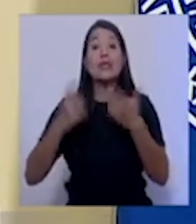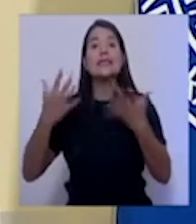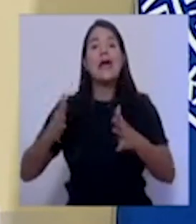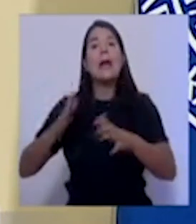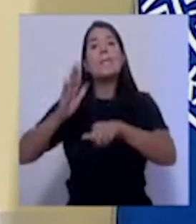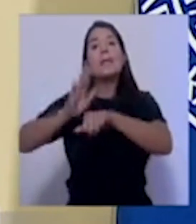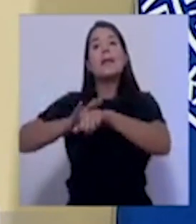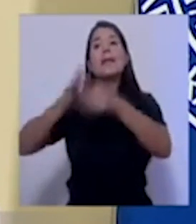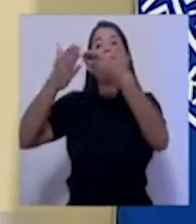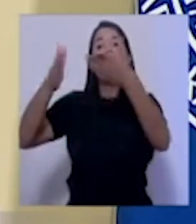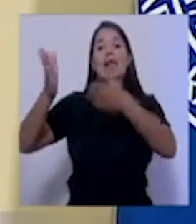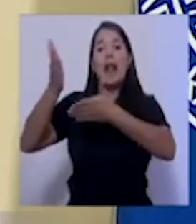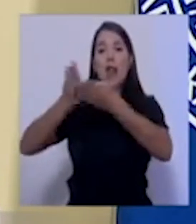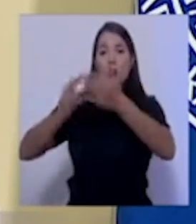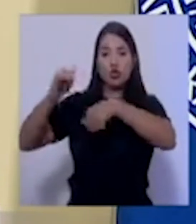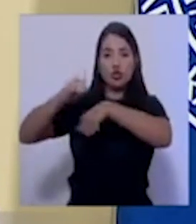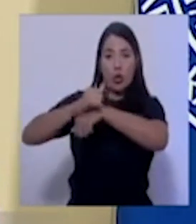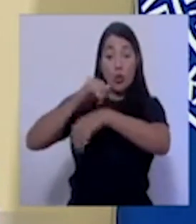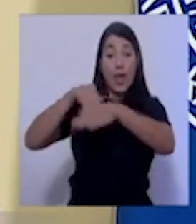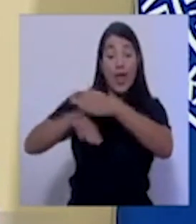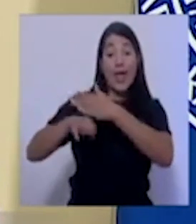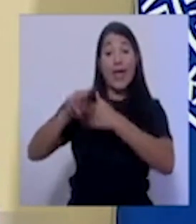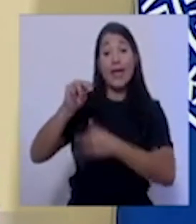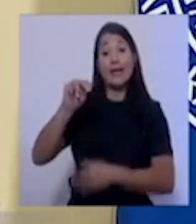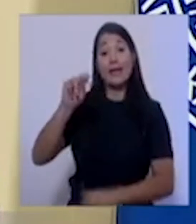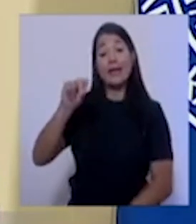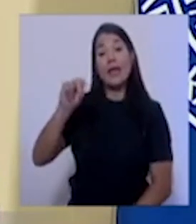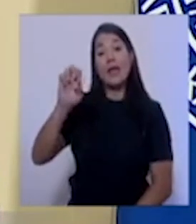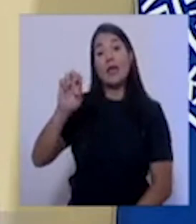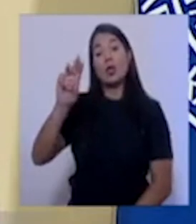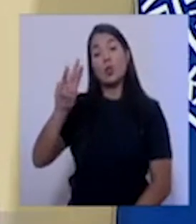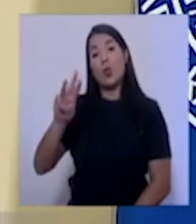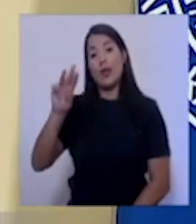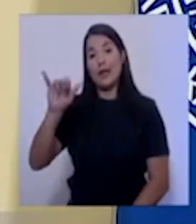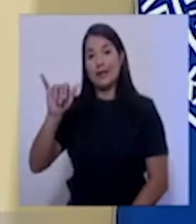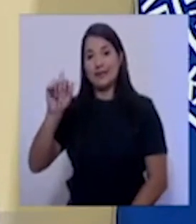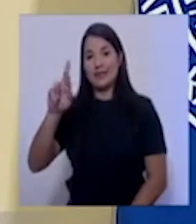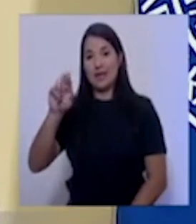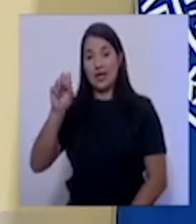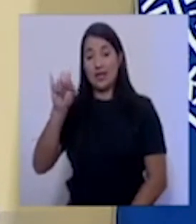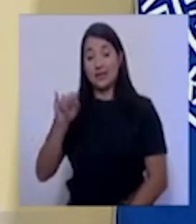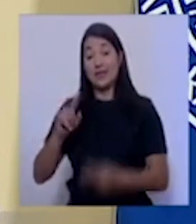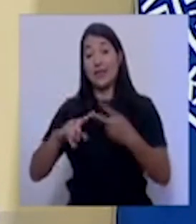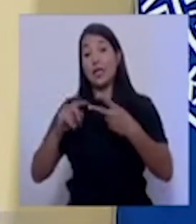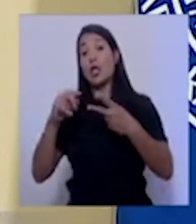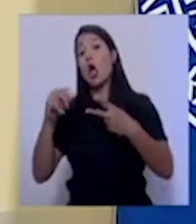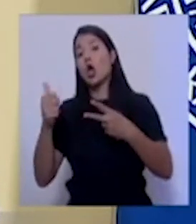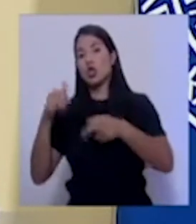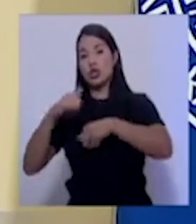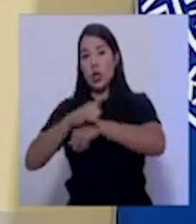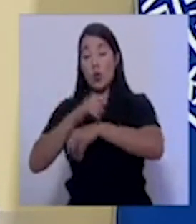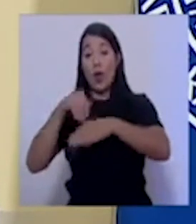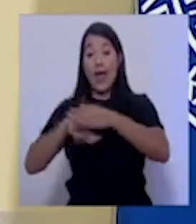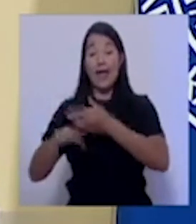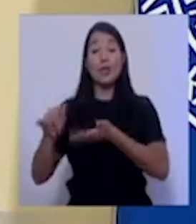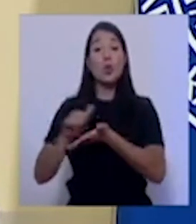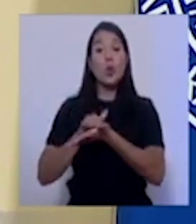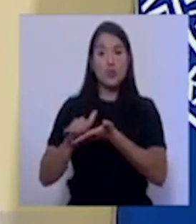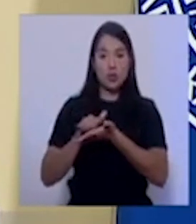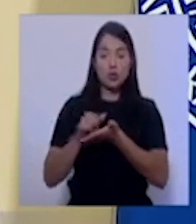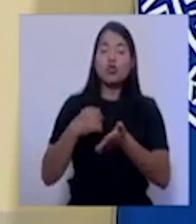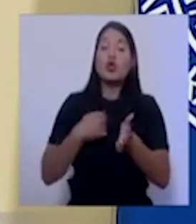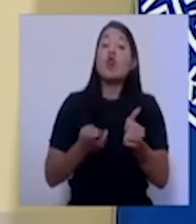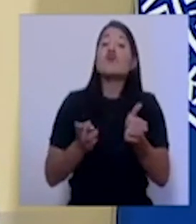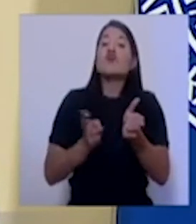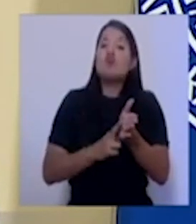en Nueva Jersey y los aeropuertos La Guardia y Kennedy en Nueva York. Repito que es muy gradual en